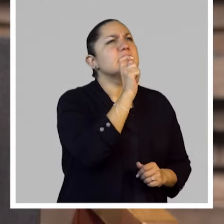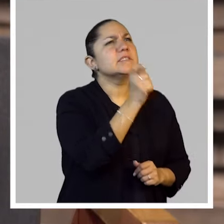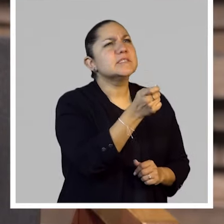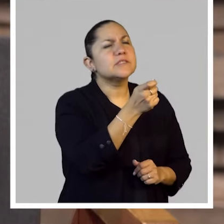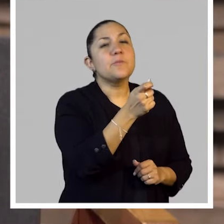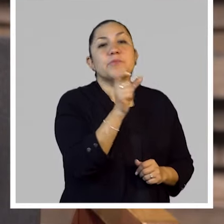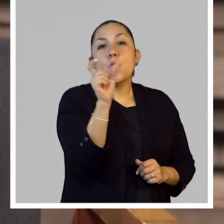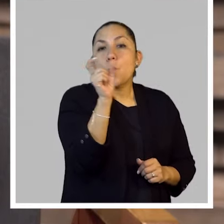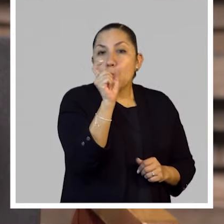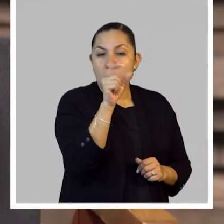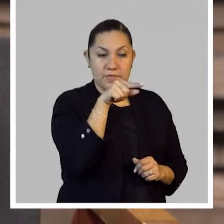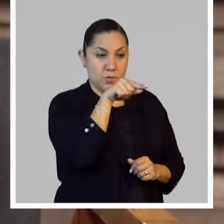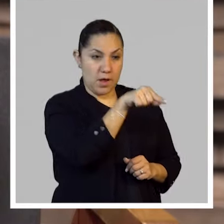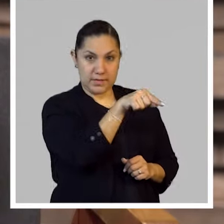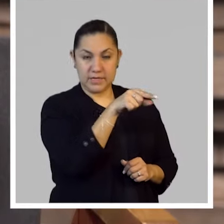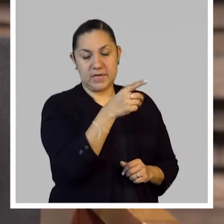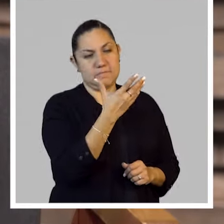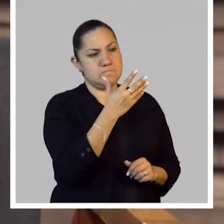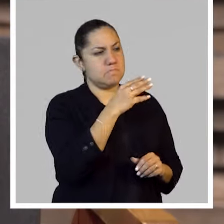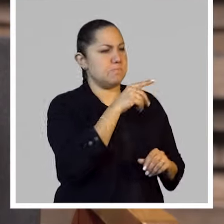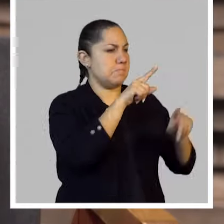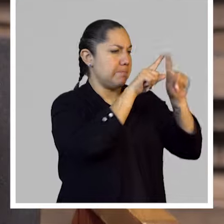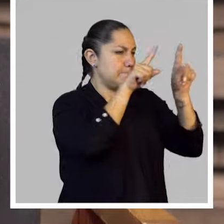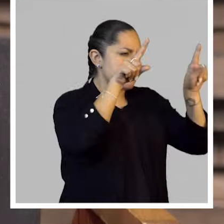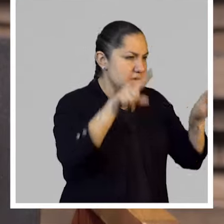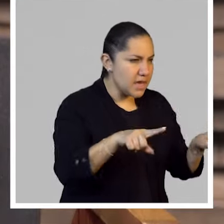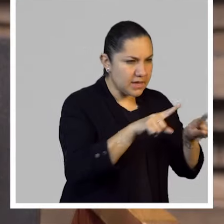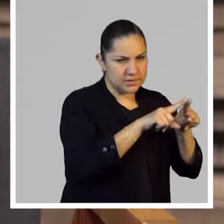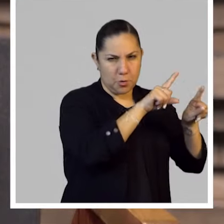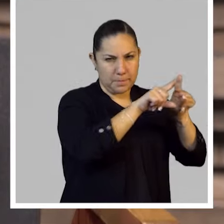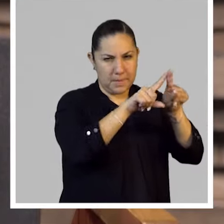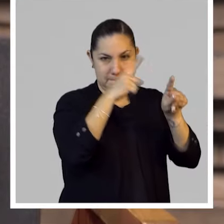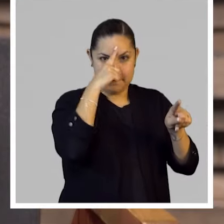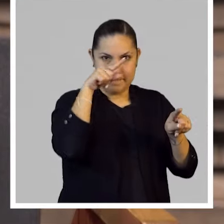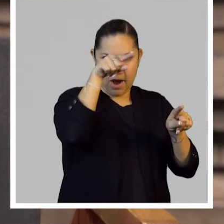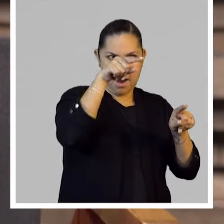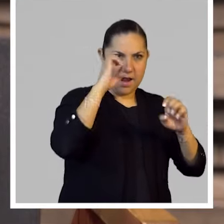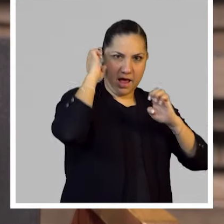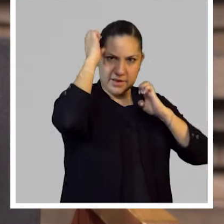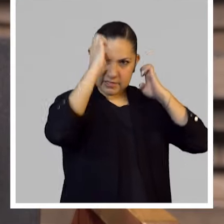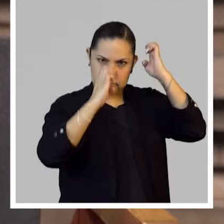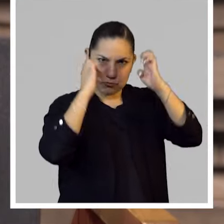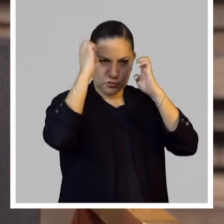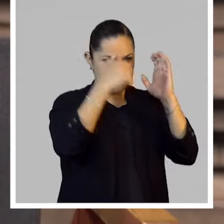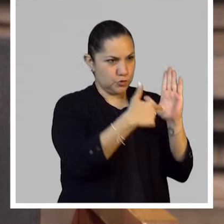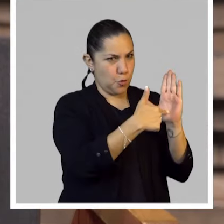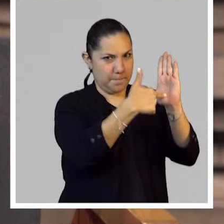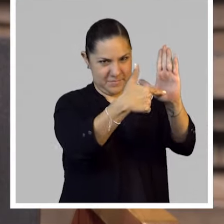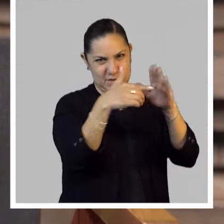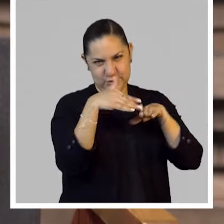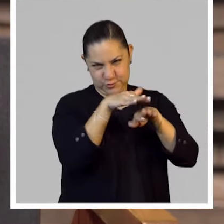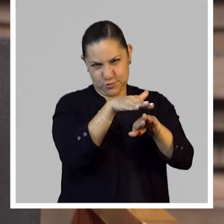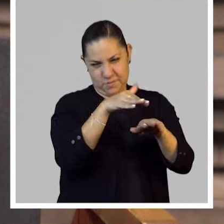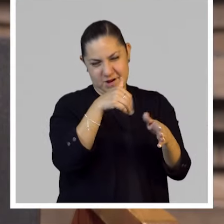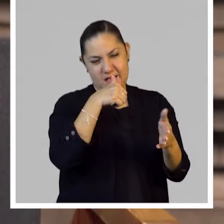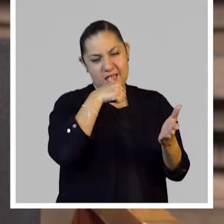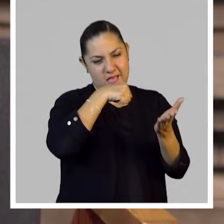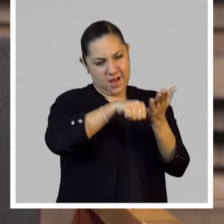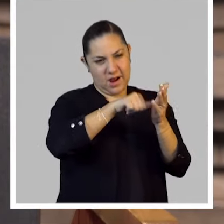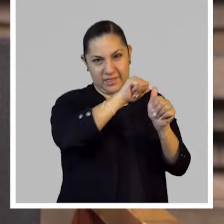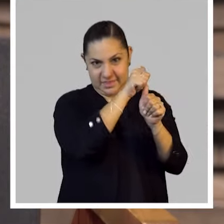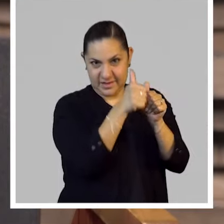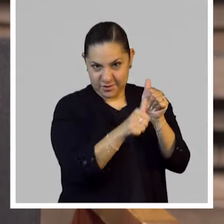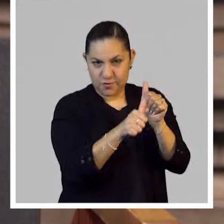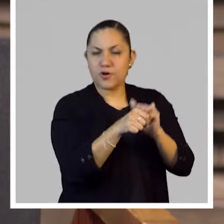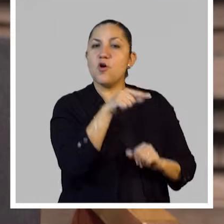de, pues, como de una pieza en una bienal, en una exposición o en cualquier evento de arte de correo, implicaba que al